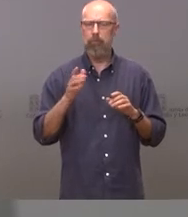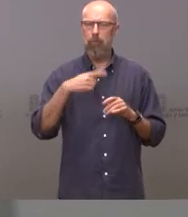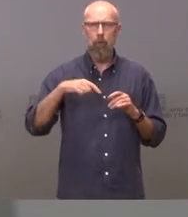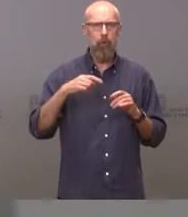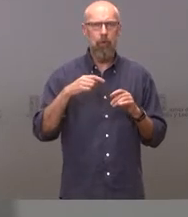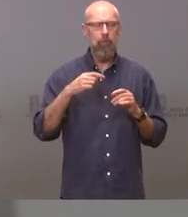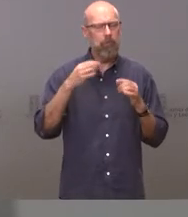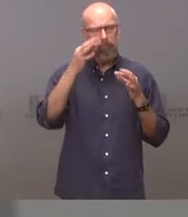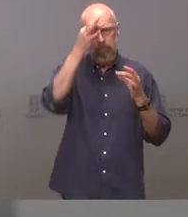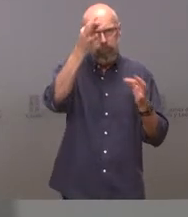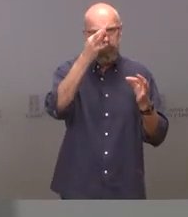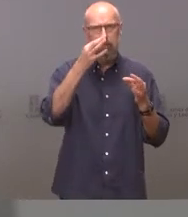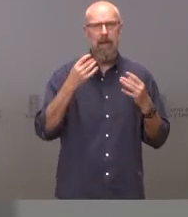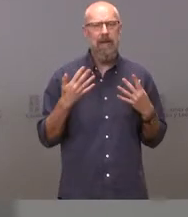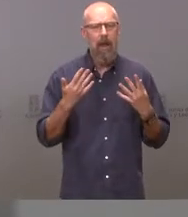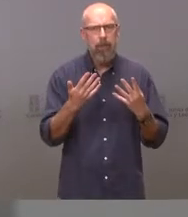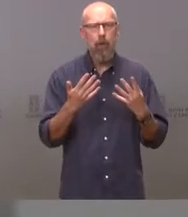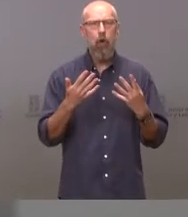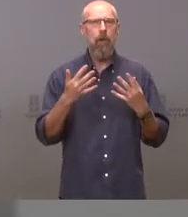diligencia y severidad.